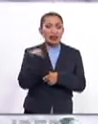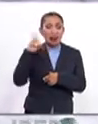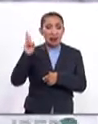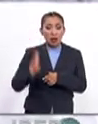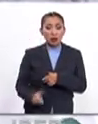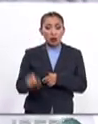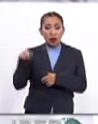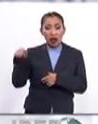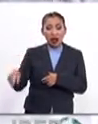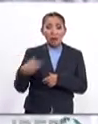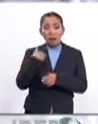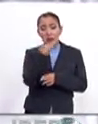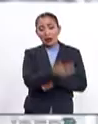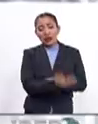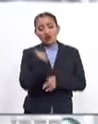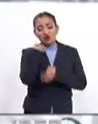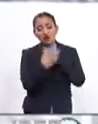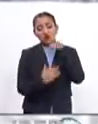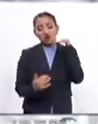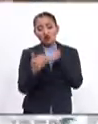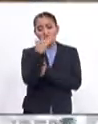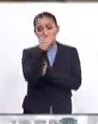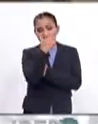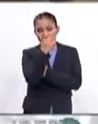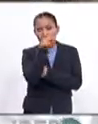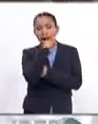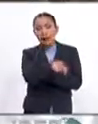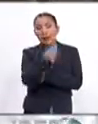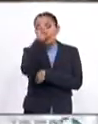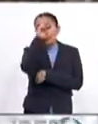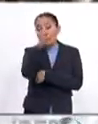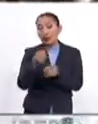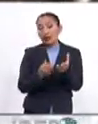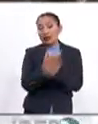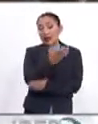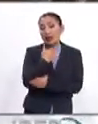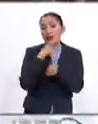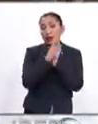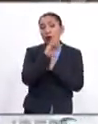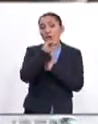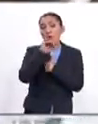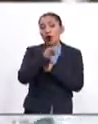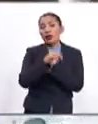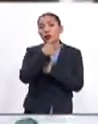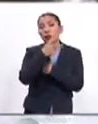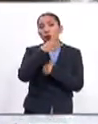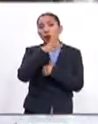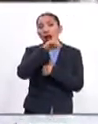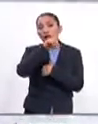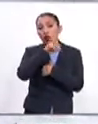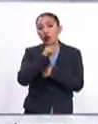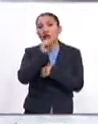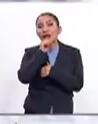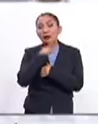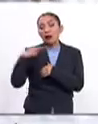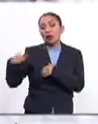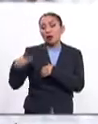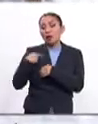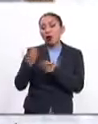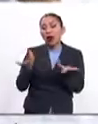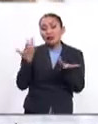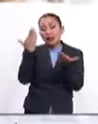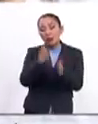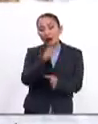William Saab, pidió al Tribunal Supremo de Justicia que prohíba la salida del país a Juan Guaidó, así como hacer